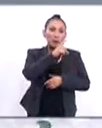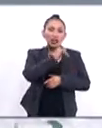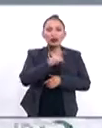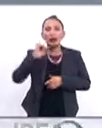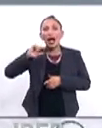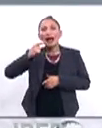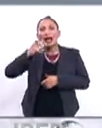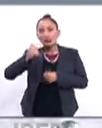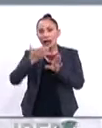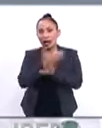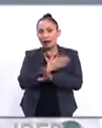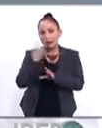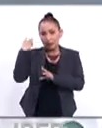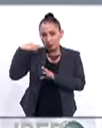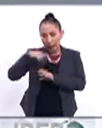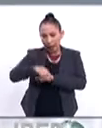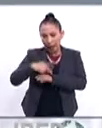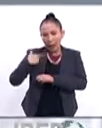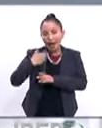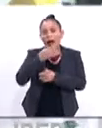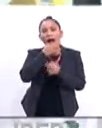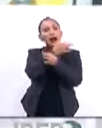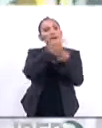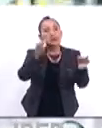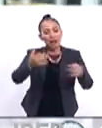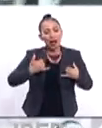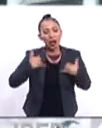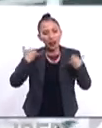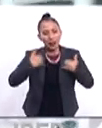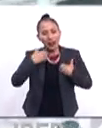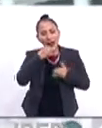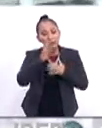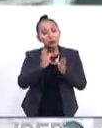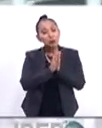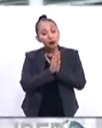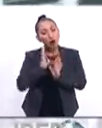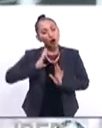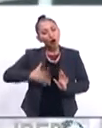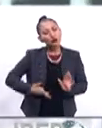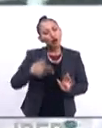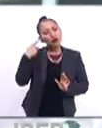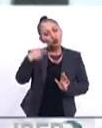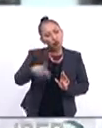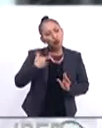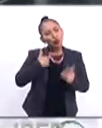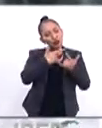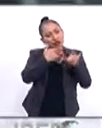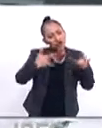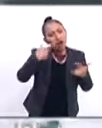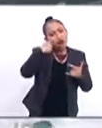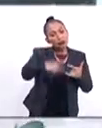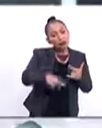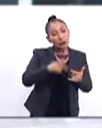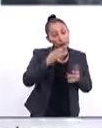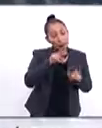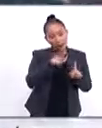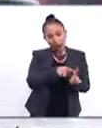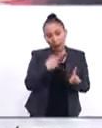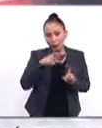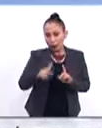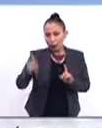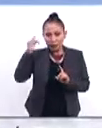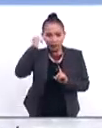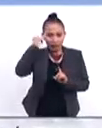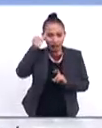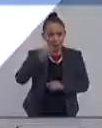ángelus previo a su viaje envió un mensaje a los jóvenes para que estén orgullosos de sus raíces haciendo énfasis en los